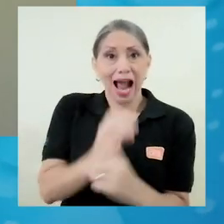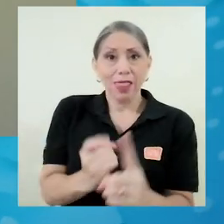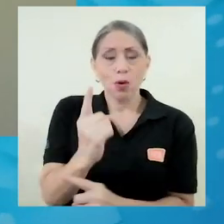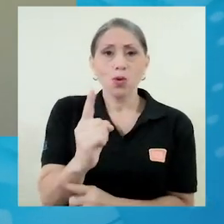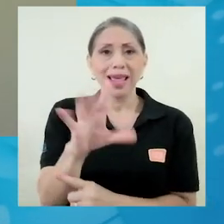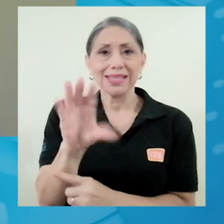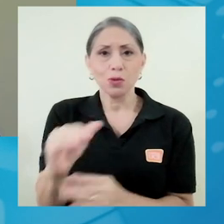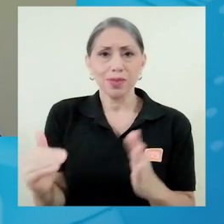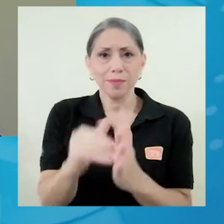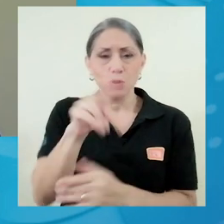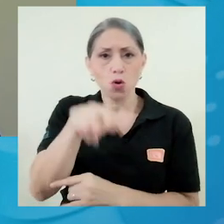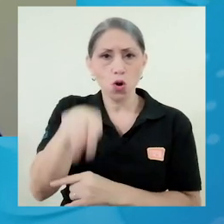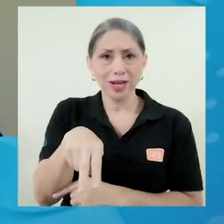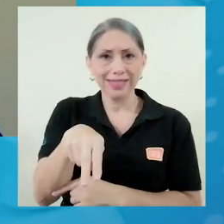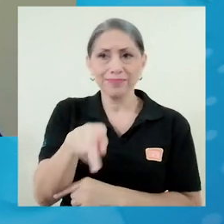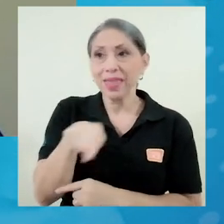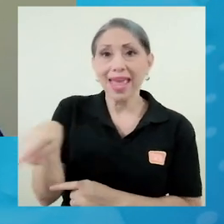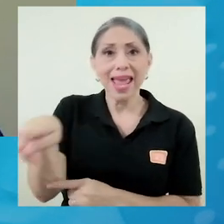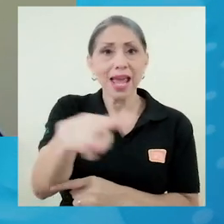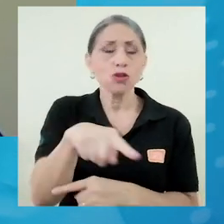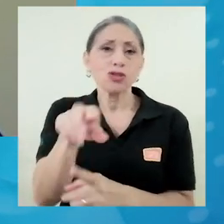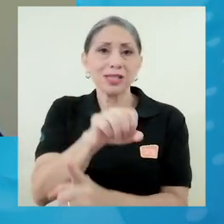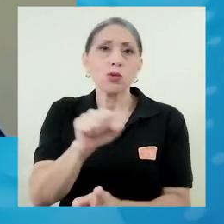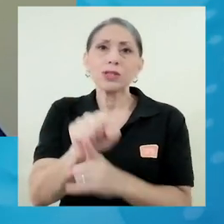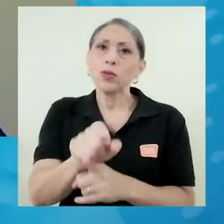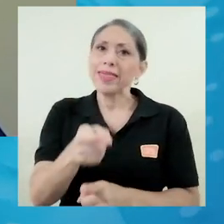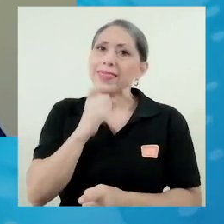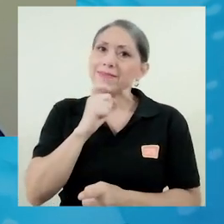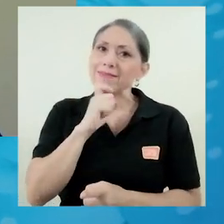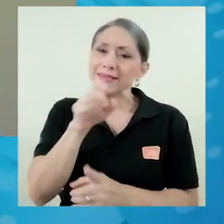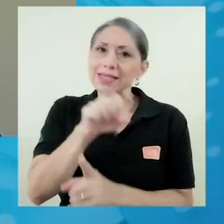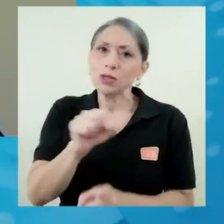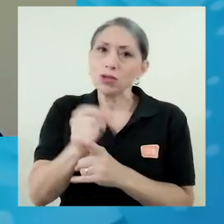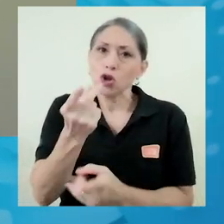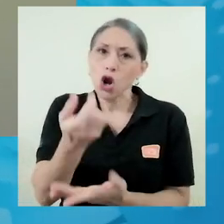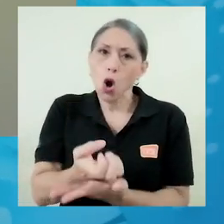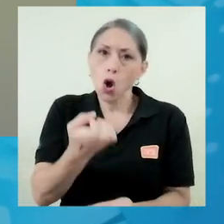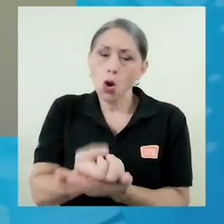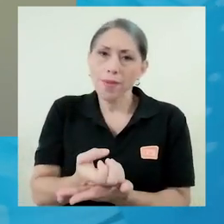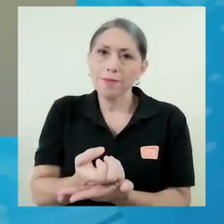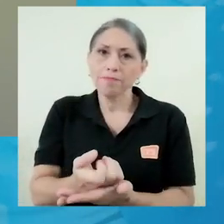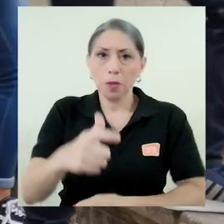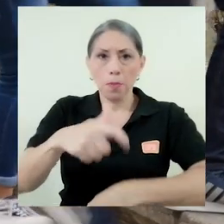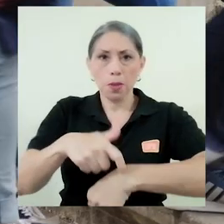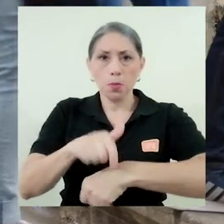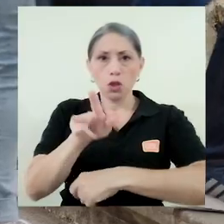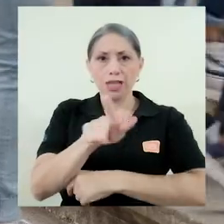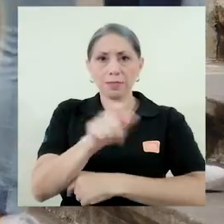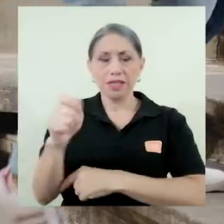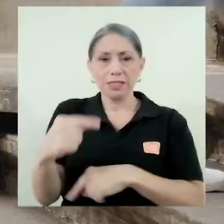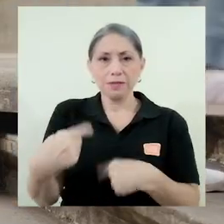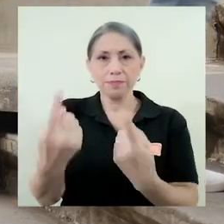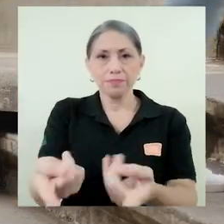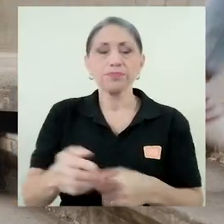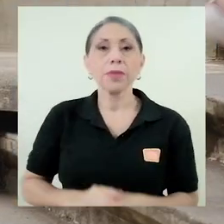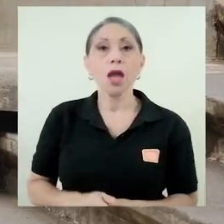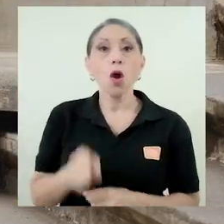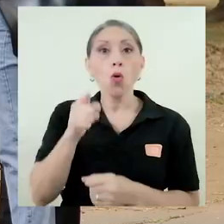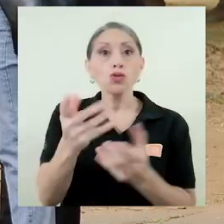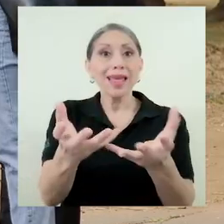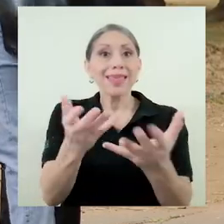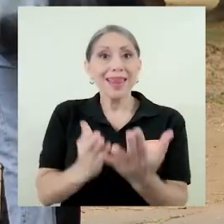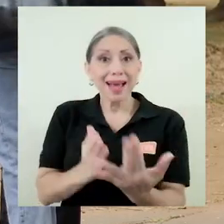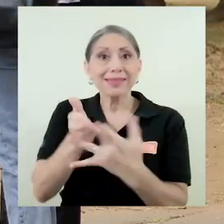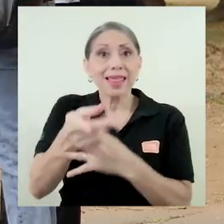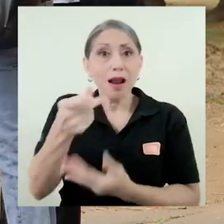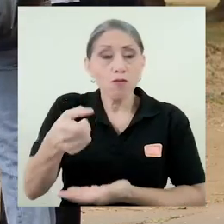universidad que se encuentran en situaciones de alta vulnerabilidad socioeconómica durante tres meses. Para acceder al fondo solidario,